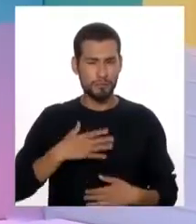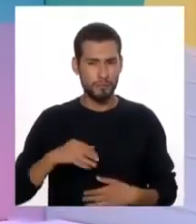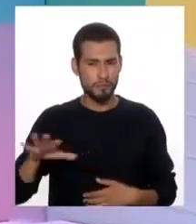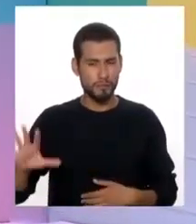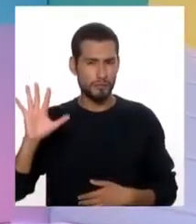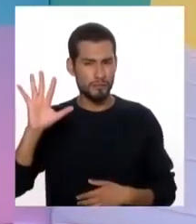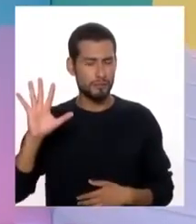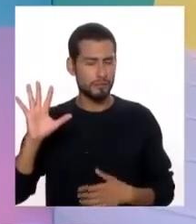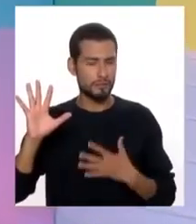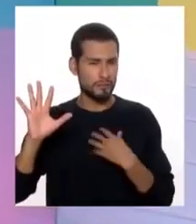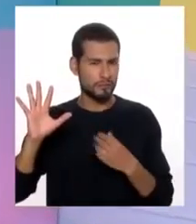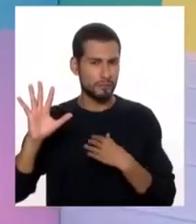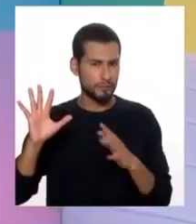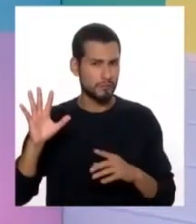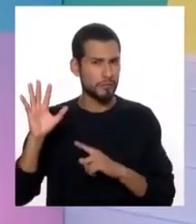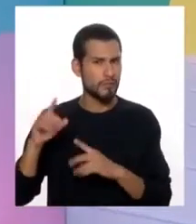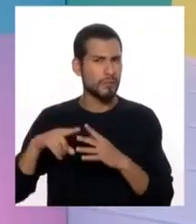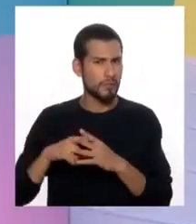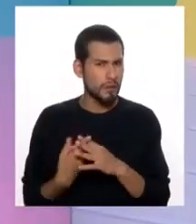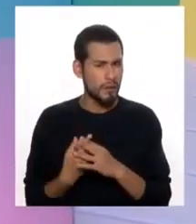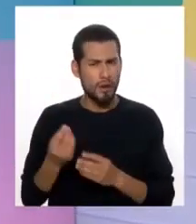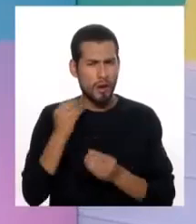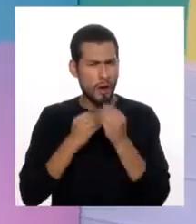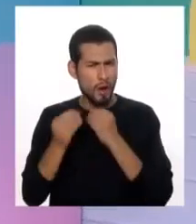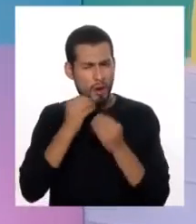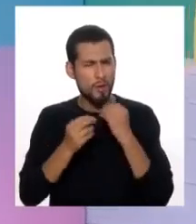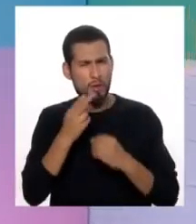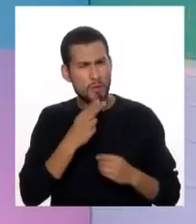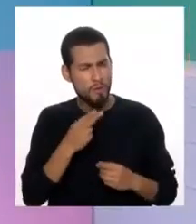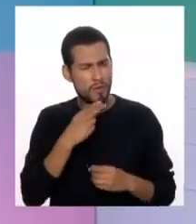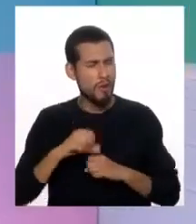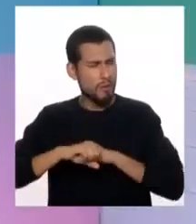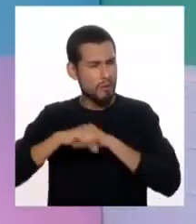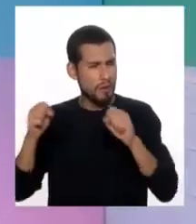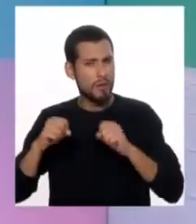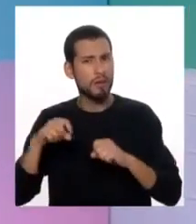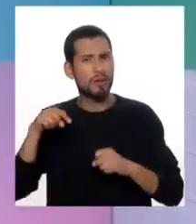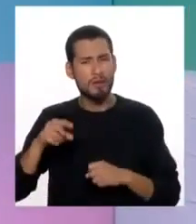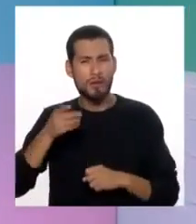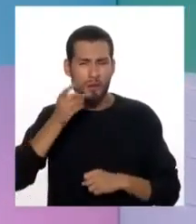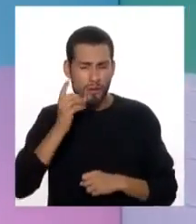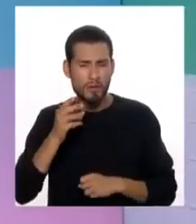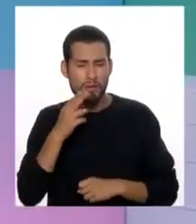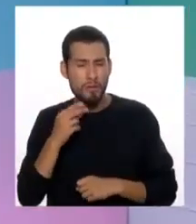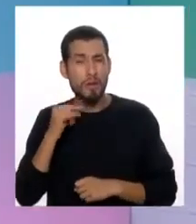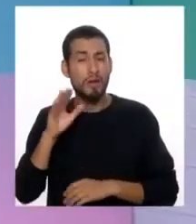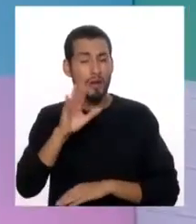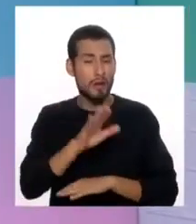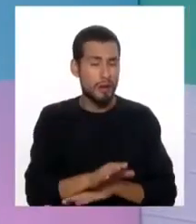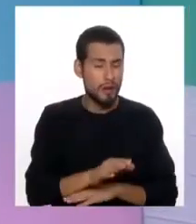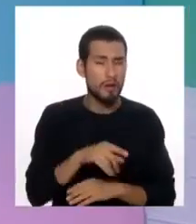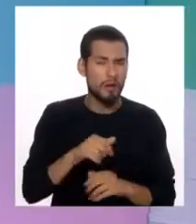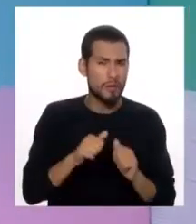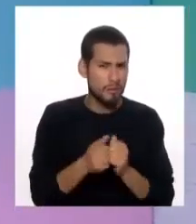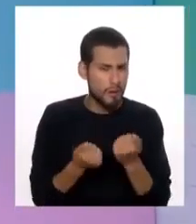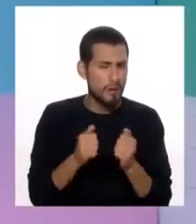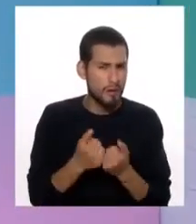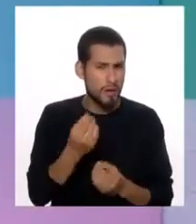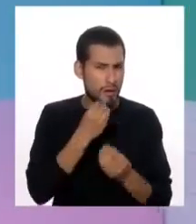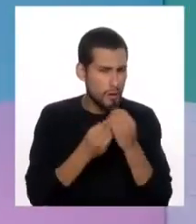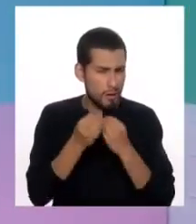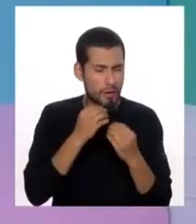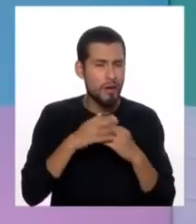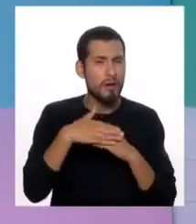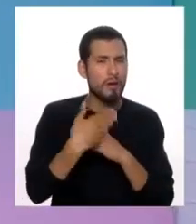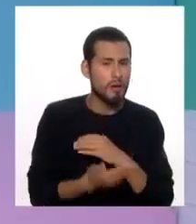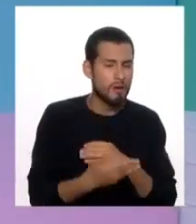años que comienza a comer muchos dulces en la mañana y a veces toma su desayuno. En la tarde también come su pan, nuevamente